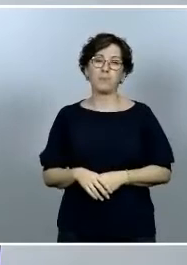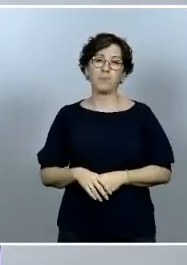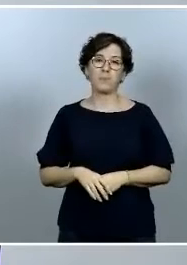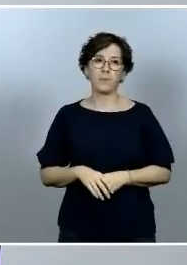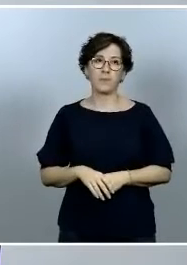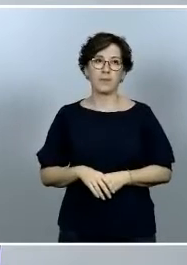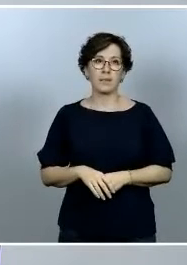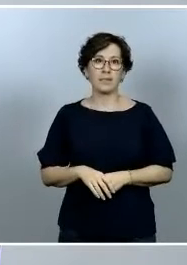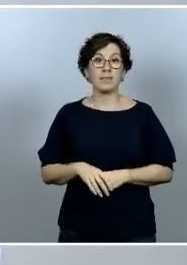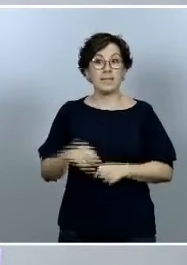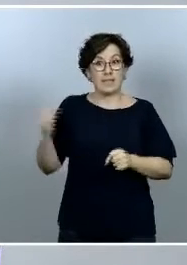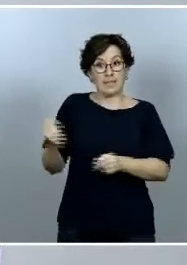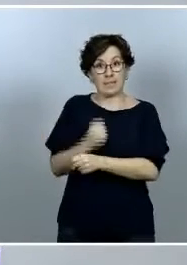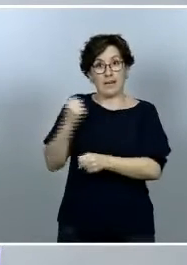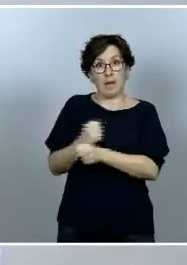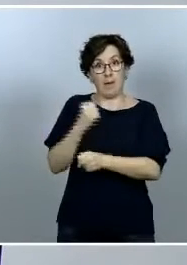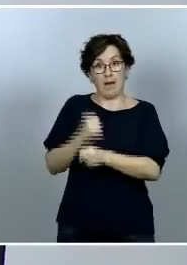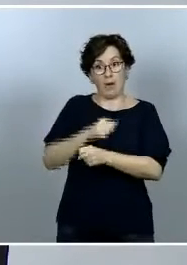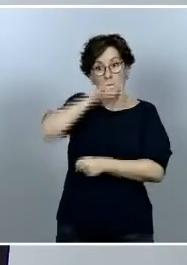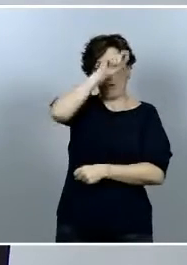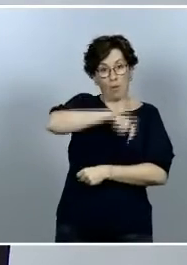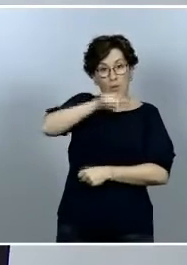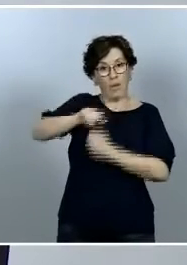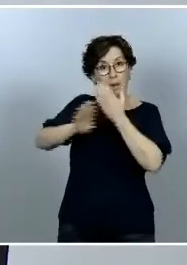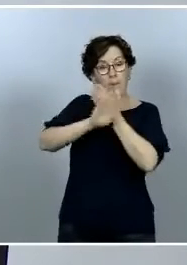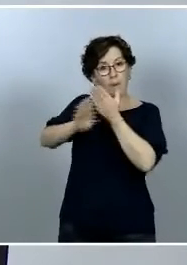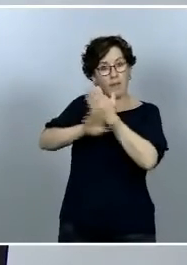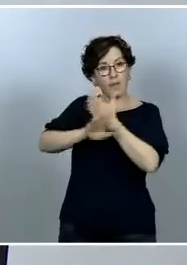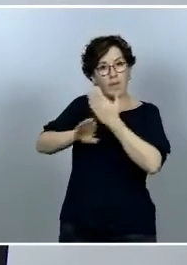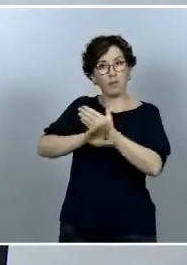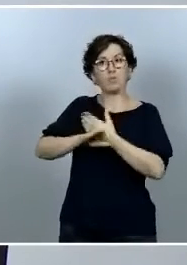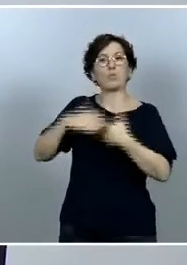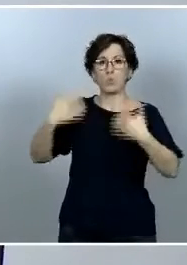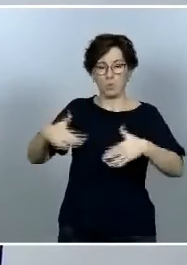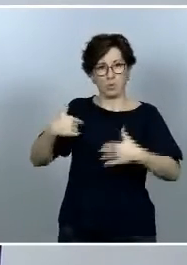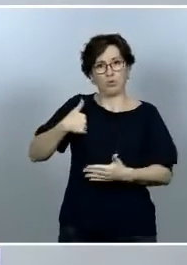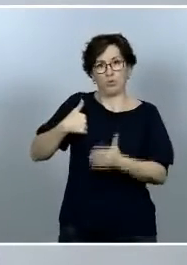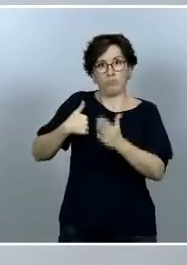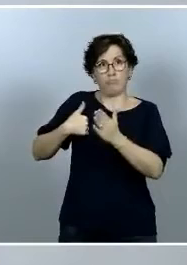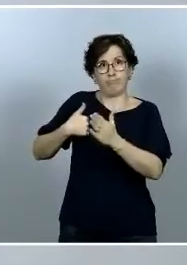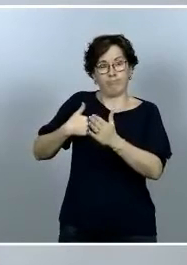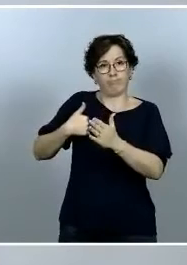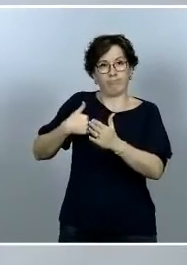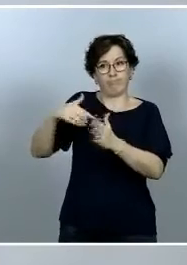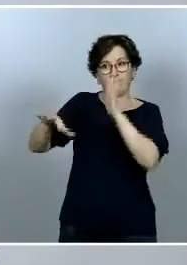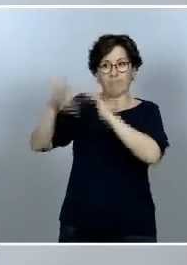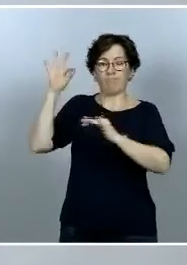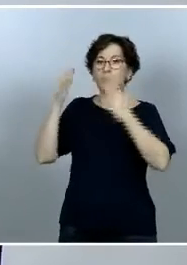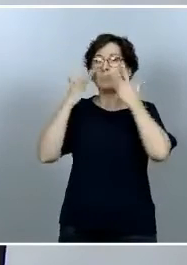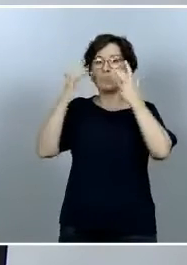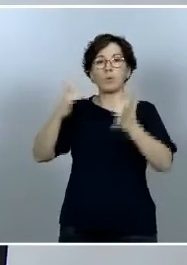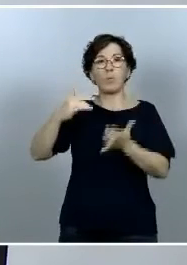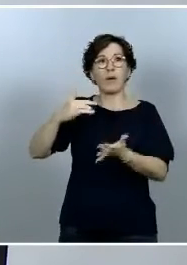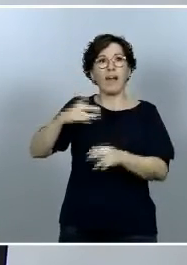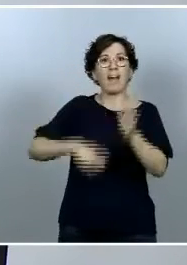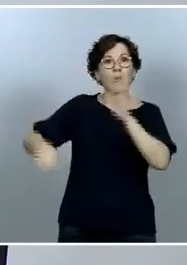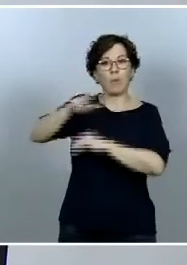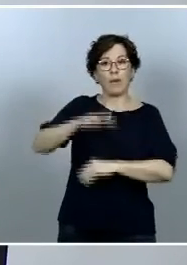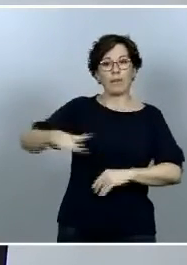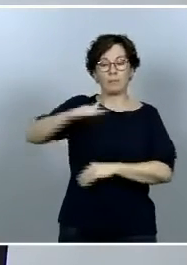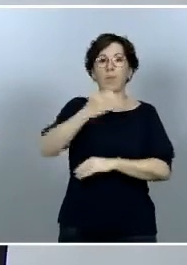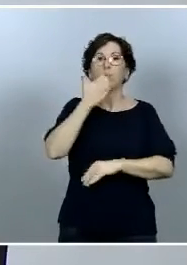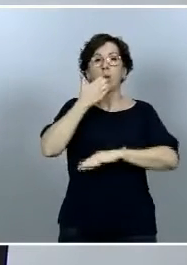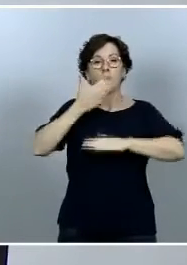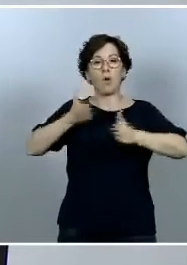los propios vecinos realizan reivindicando la recuperación de espacios como cabo cope para contar con zonas